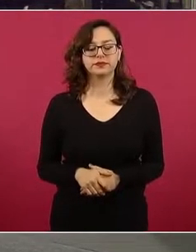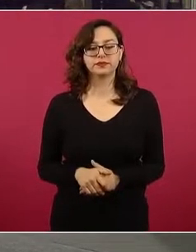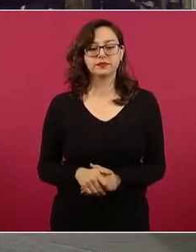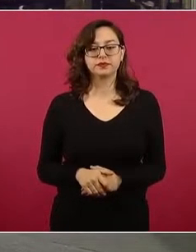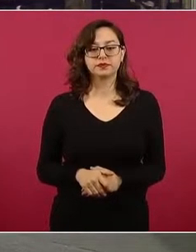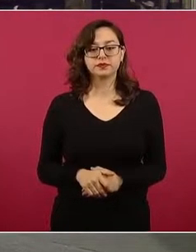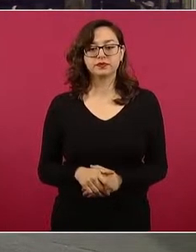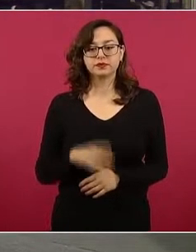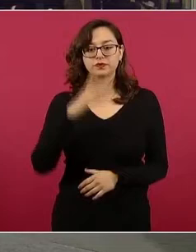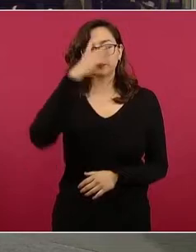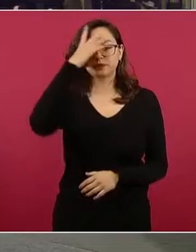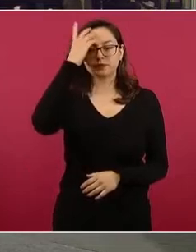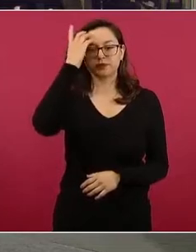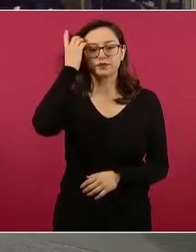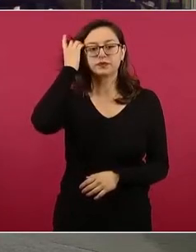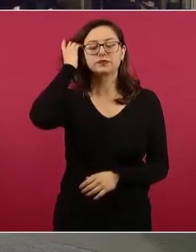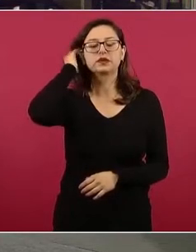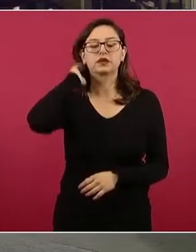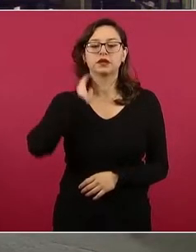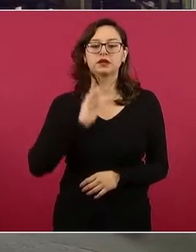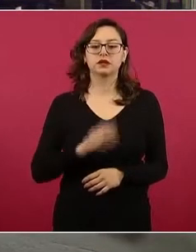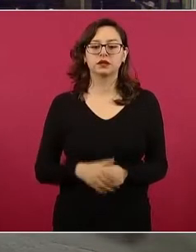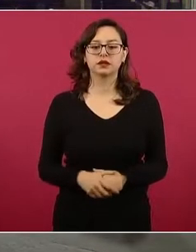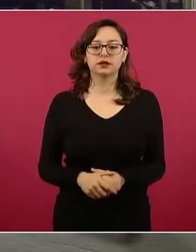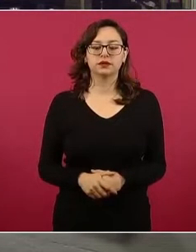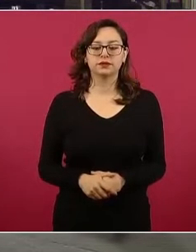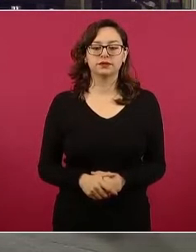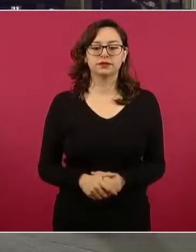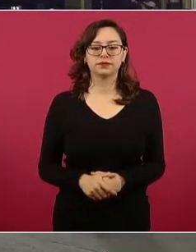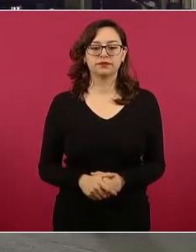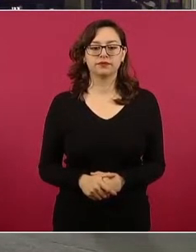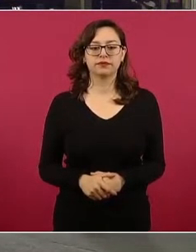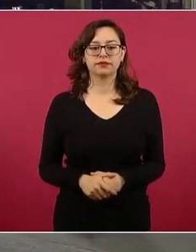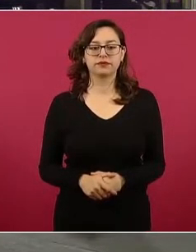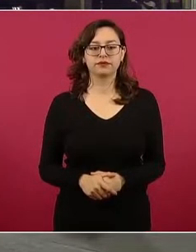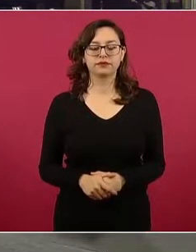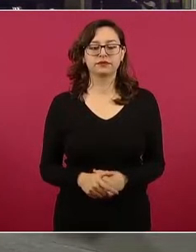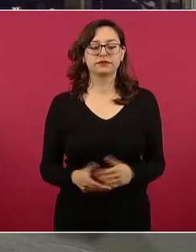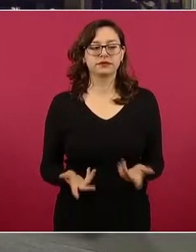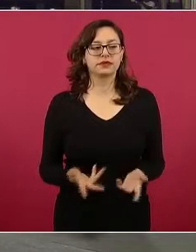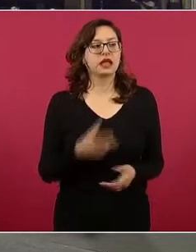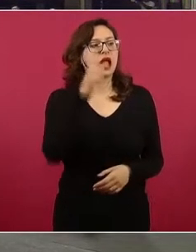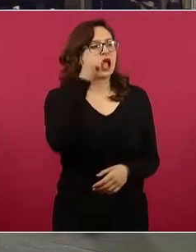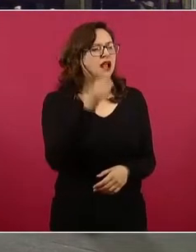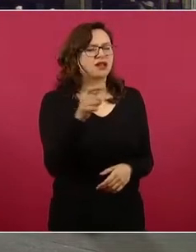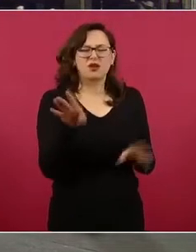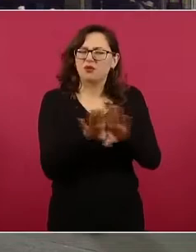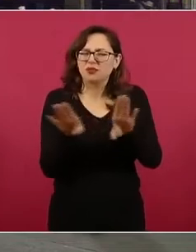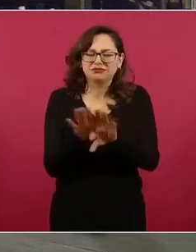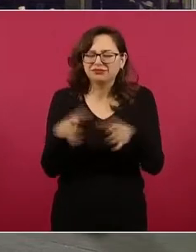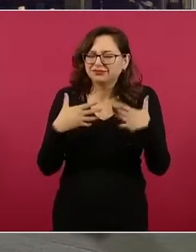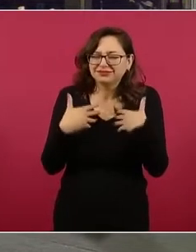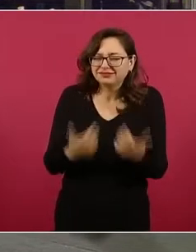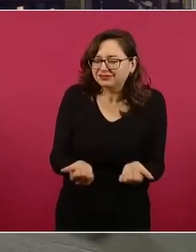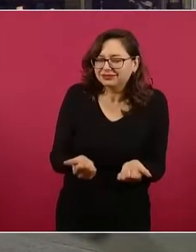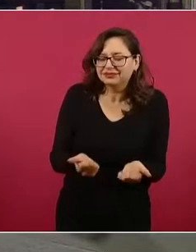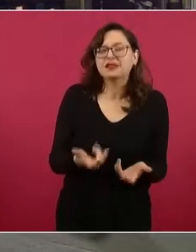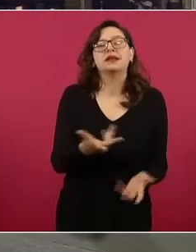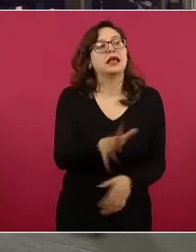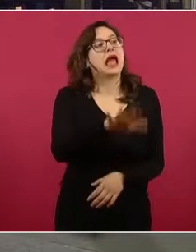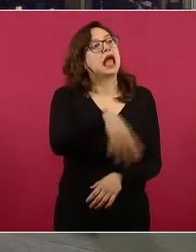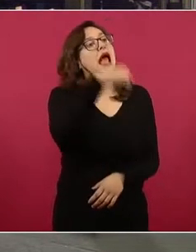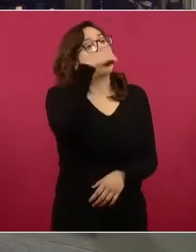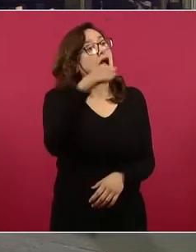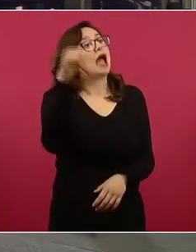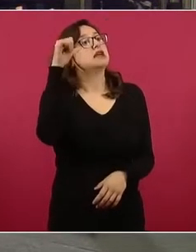¿El tema de la inflación? Ayer se reunió usted con empresarios y hablaron del tema del plan de infraestructura, también de los temas que